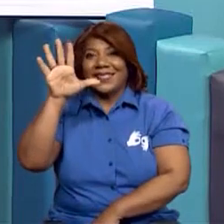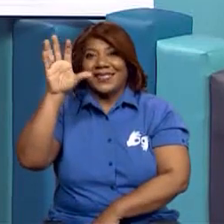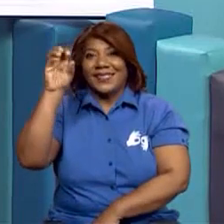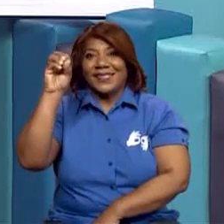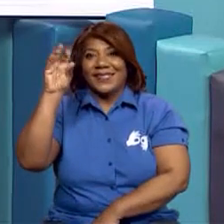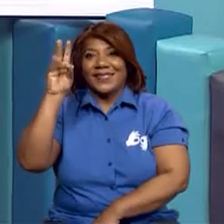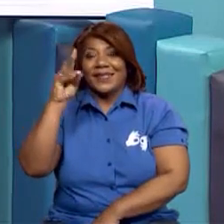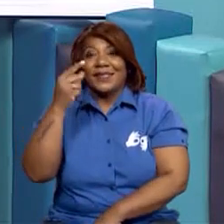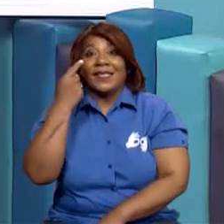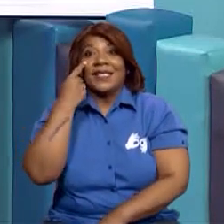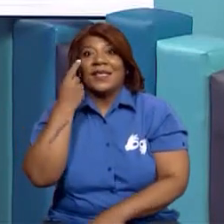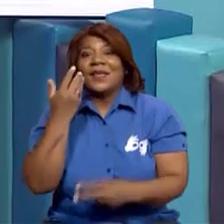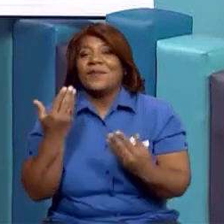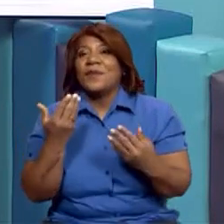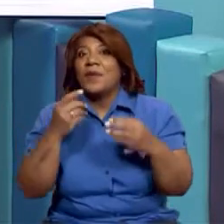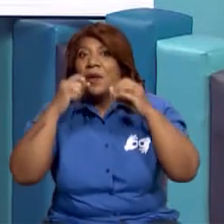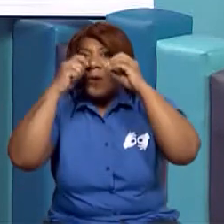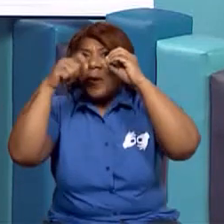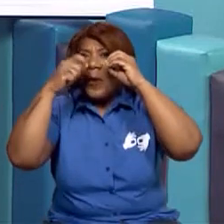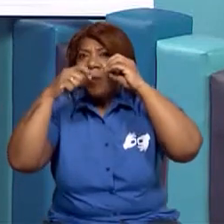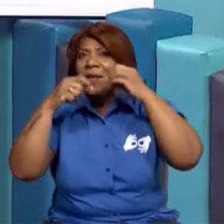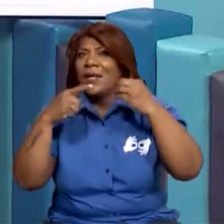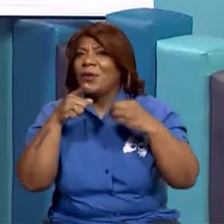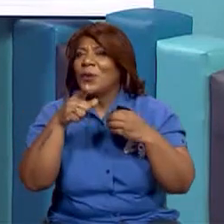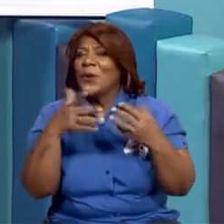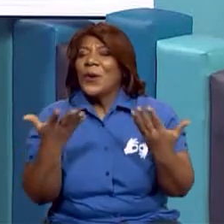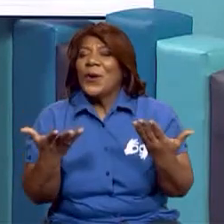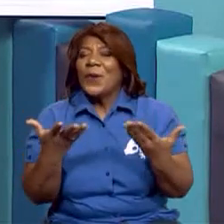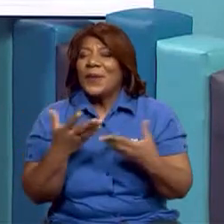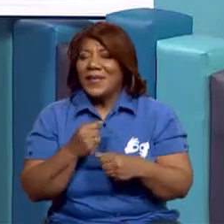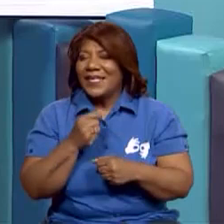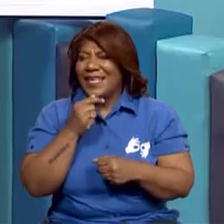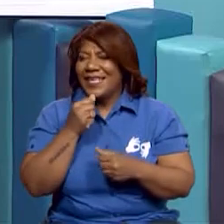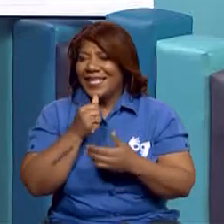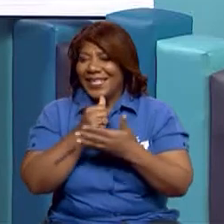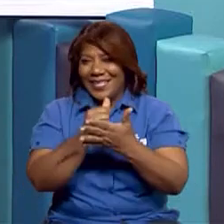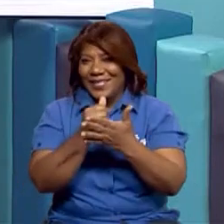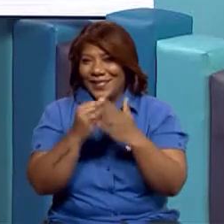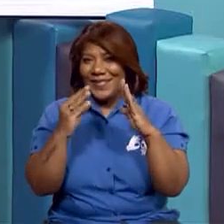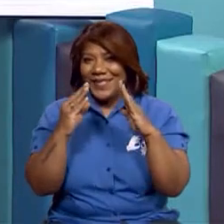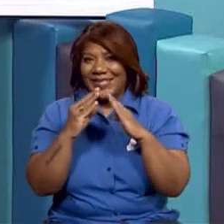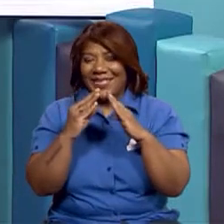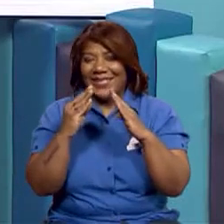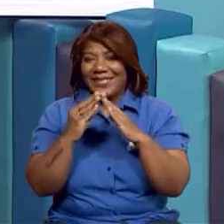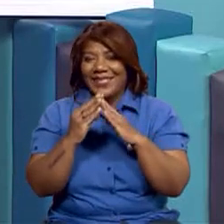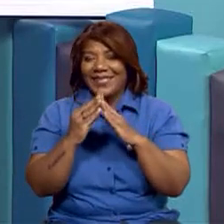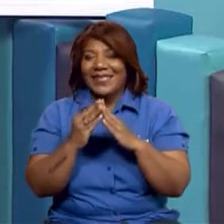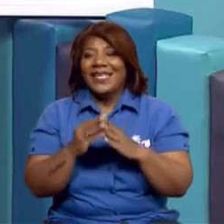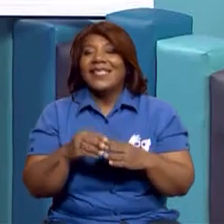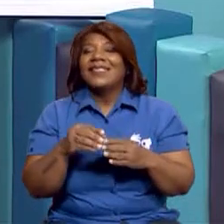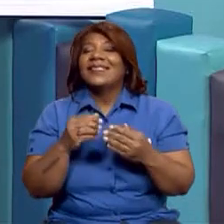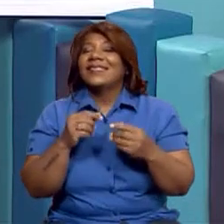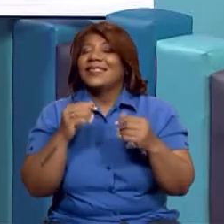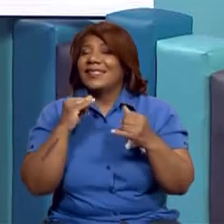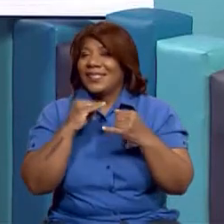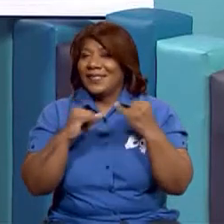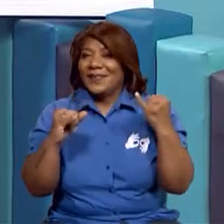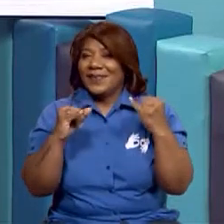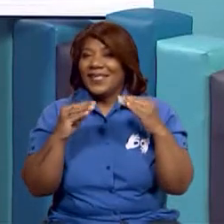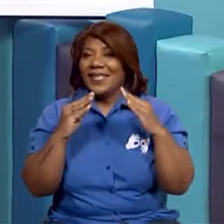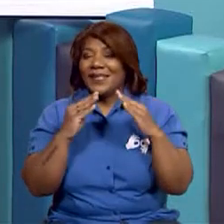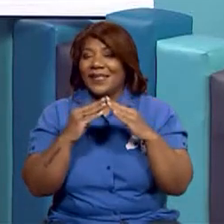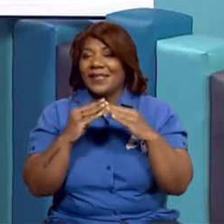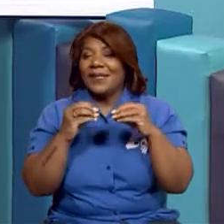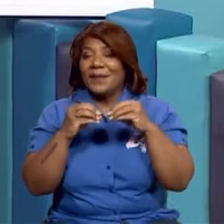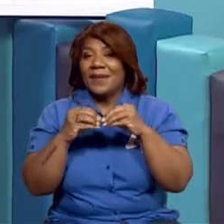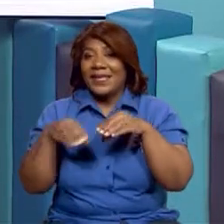esfuerzo o un video para ver cómo lo hiciste y quién te ayudó, ¿ok? Así que te invito a realizarlo. Y tenemos muchísimas más actividades